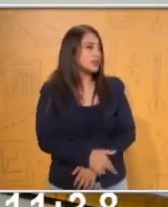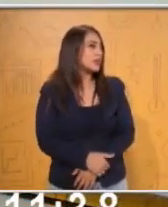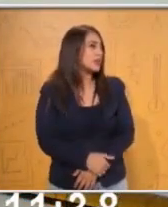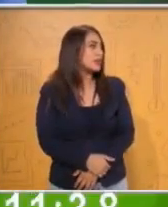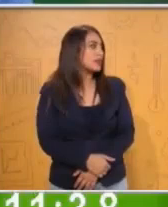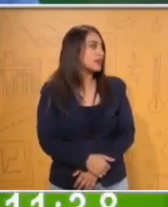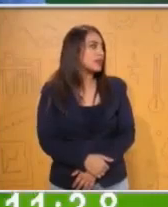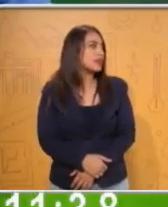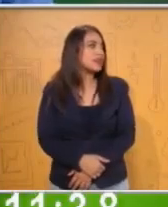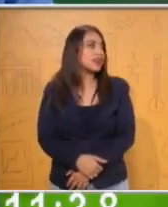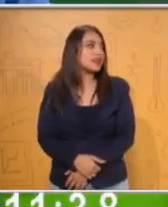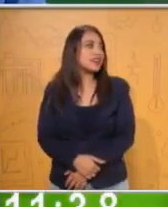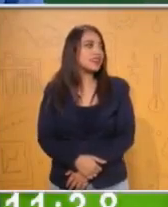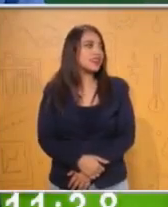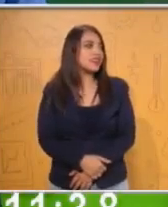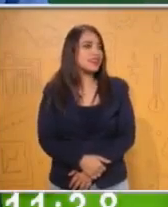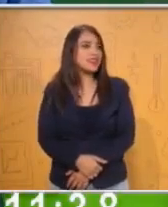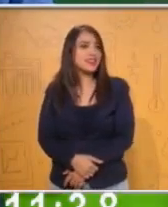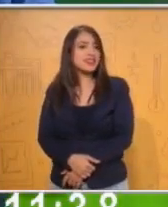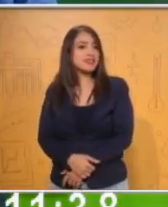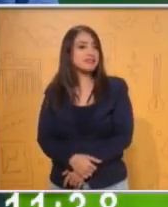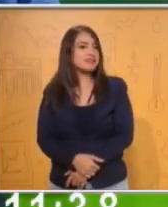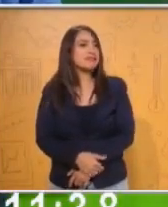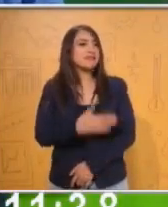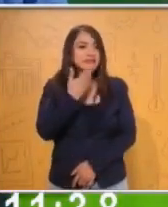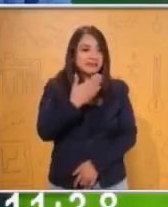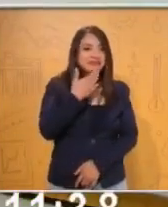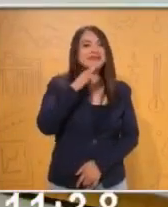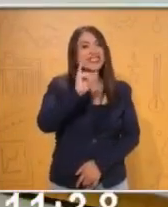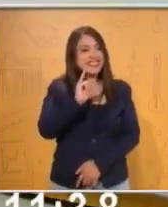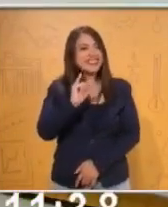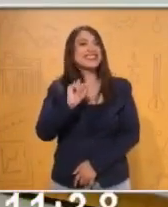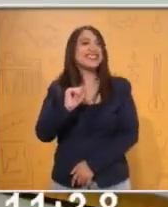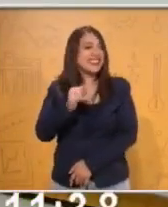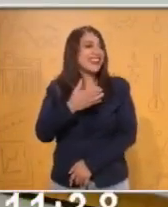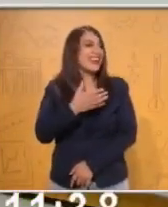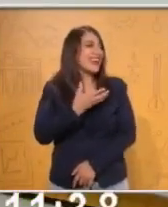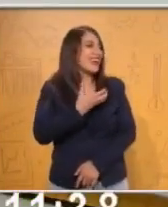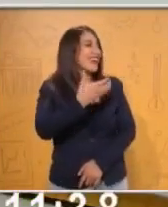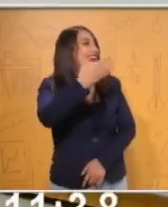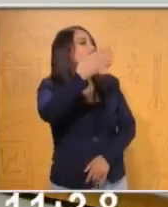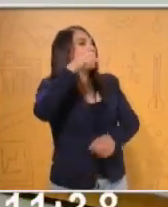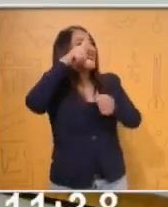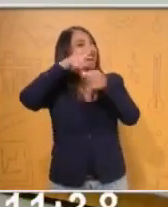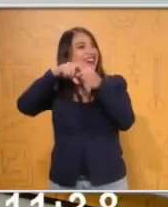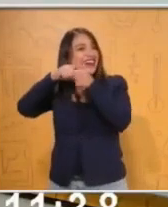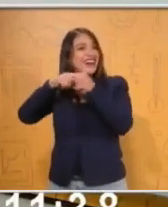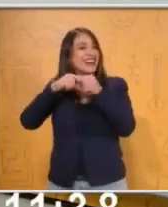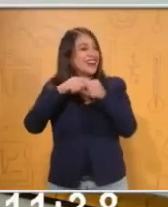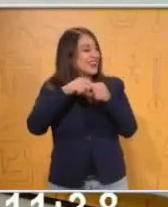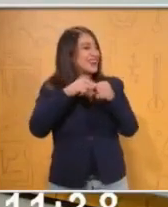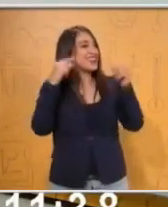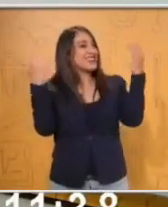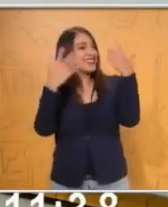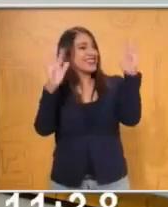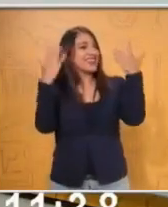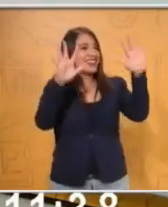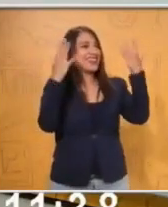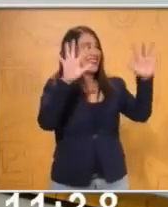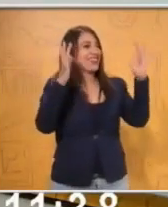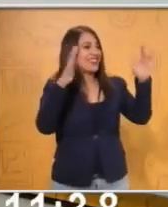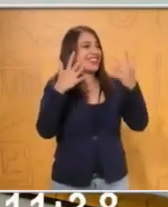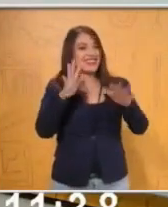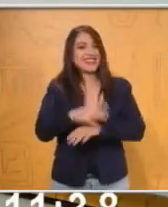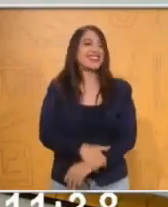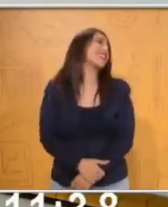¿Será el tucán? Muy bien, maestra. ¿Cómo lo pudo saber? A ver, que no es de la pista.